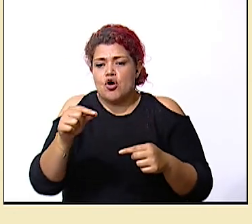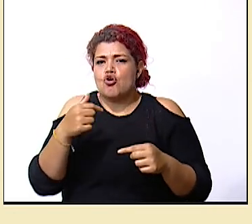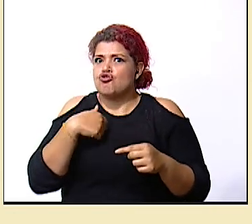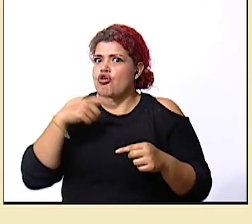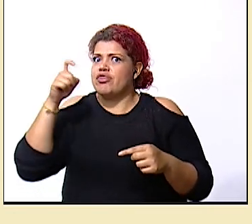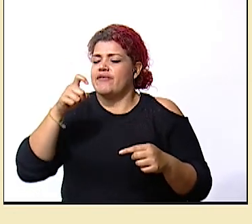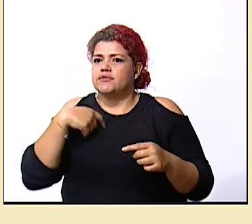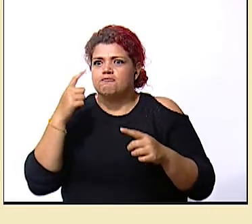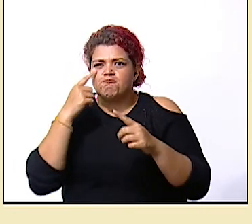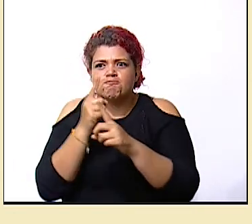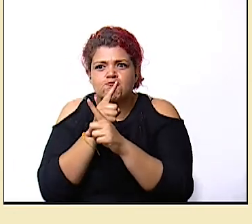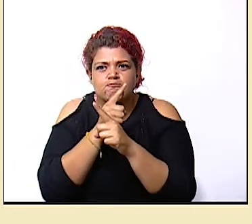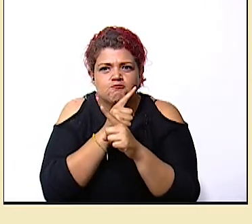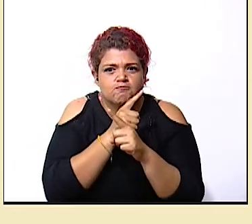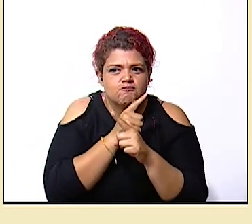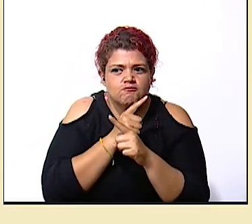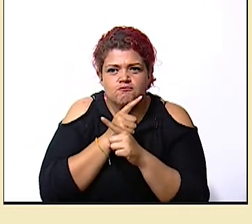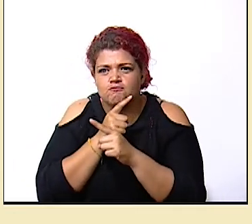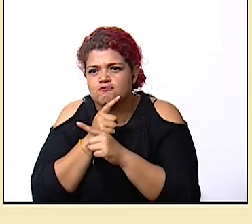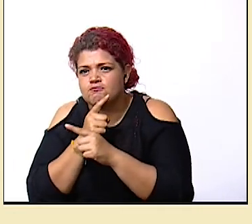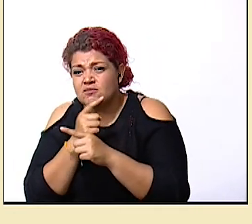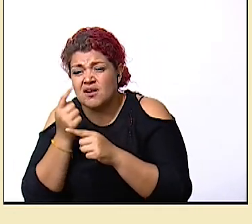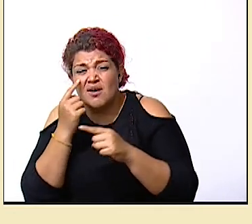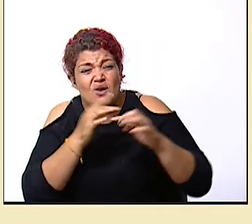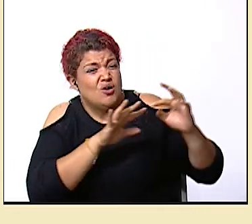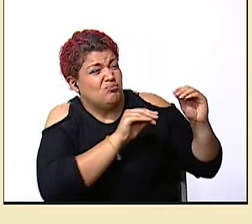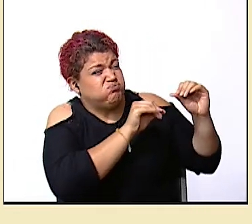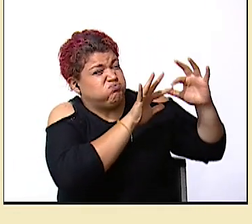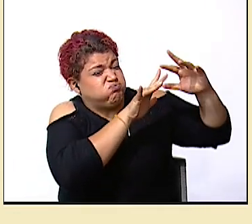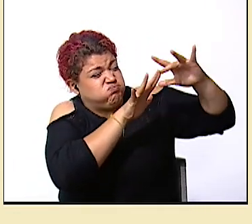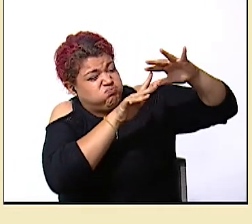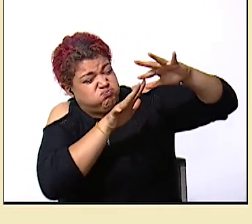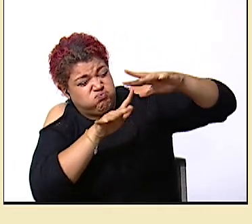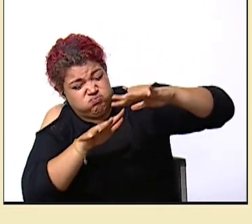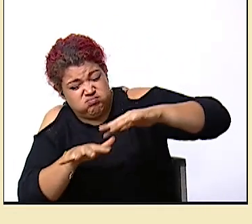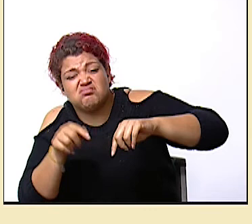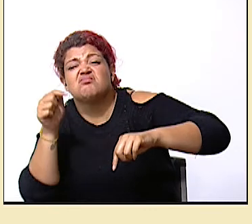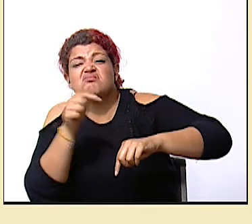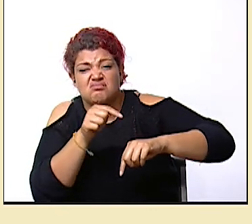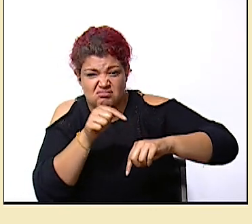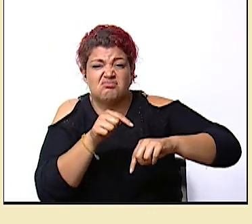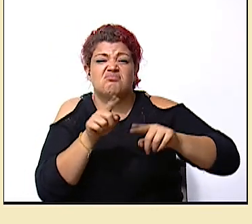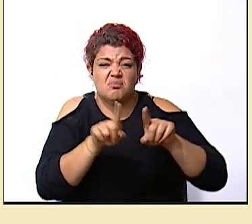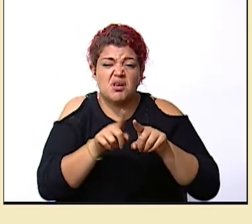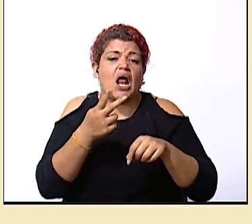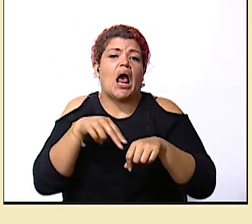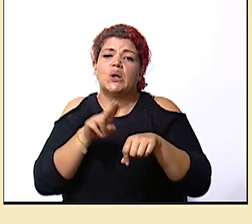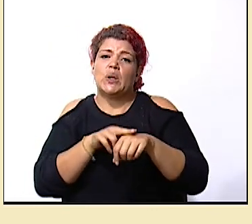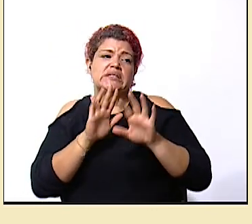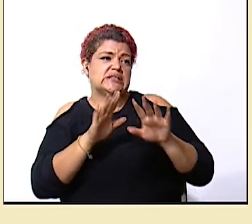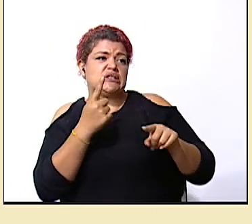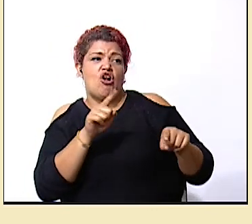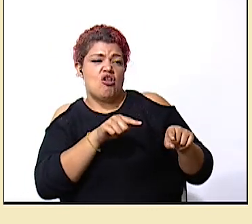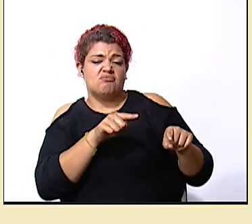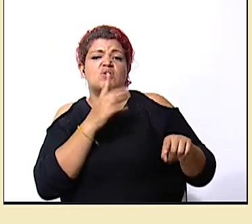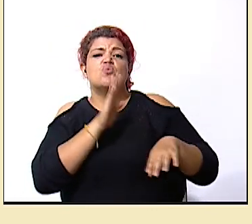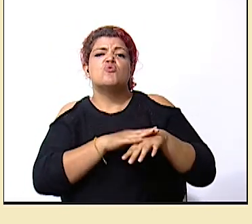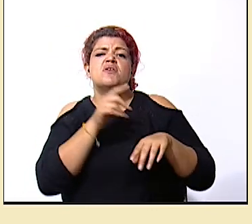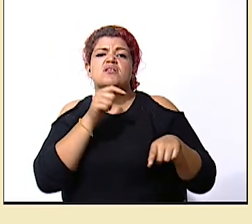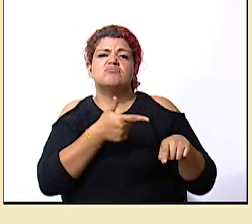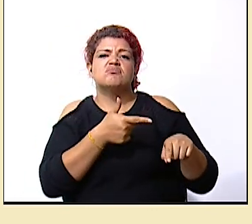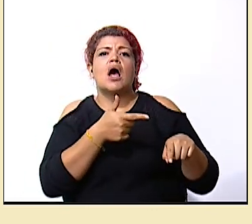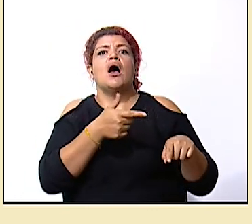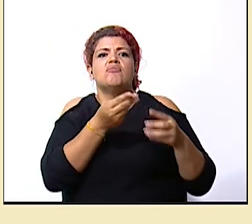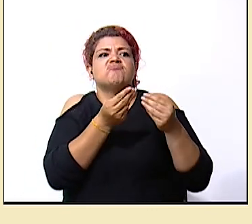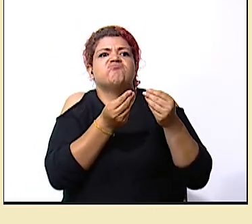atentos que los deslizamientos o derrumbes son fenómenos naturales que son provocados por lodo